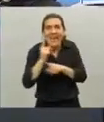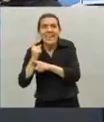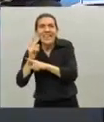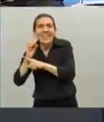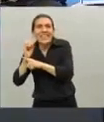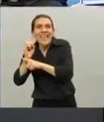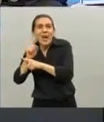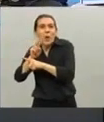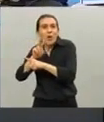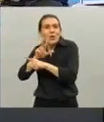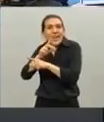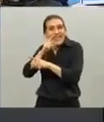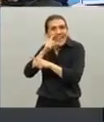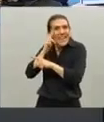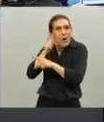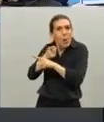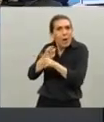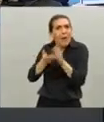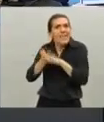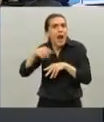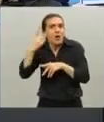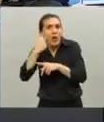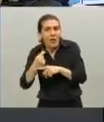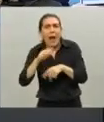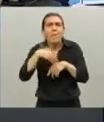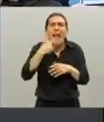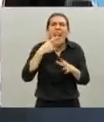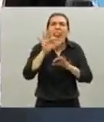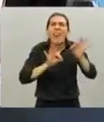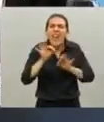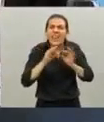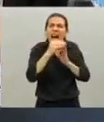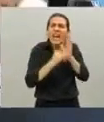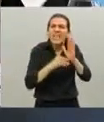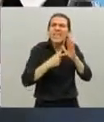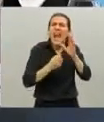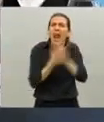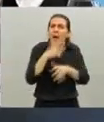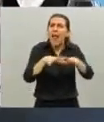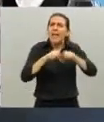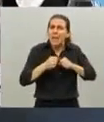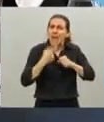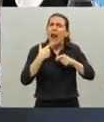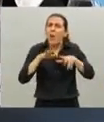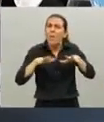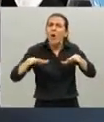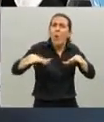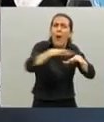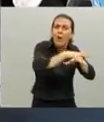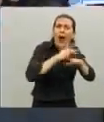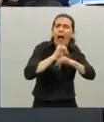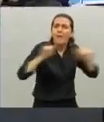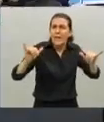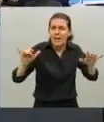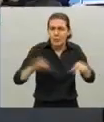la concentración de gente que es lo que aumenta el riesgo de contagio mañana te damos los detalles temprano de la mañana lugar por lugar cuadra por cuadra como función